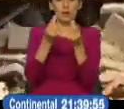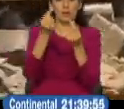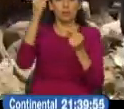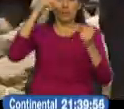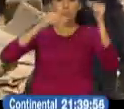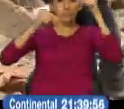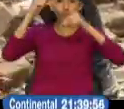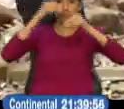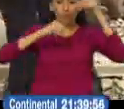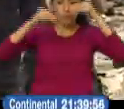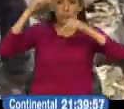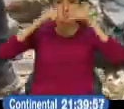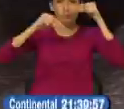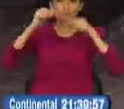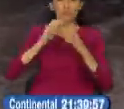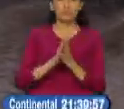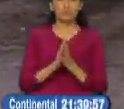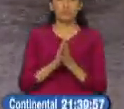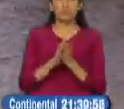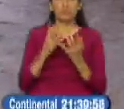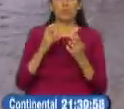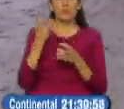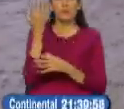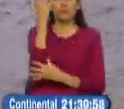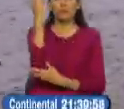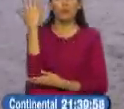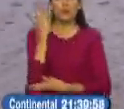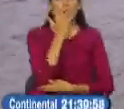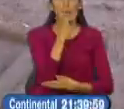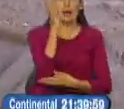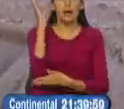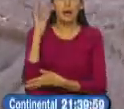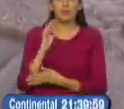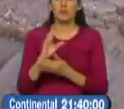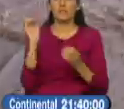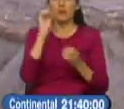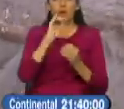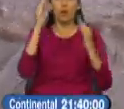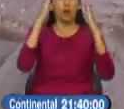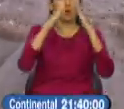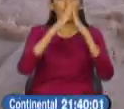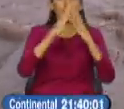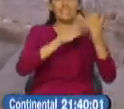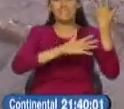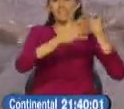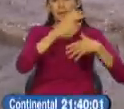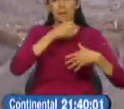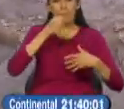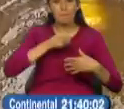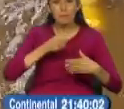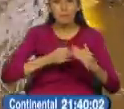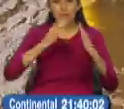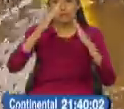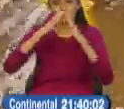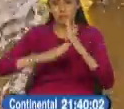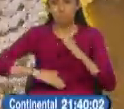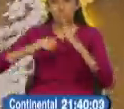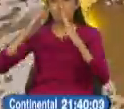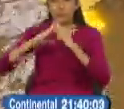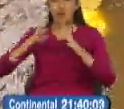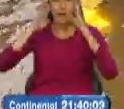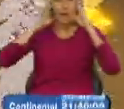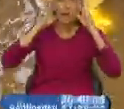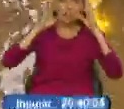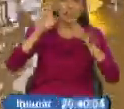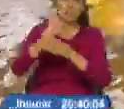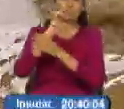y los efectos en árboles muros viviendas o infraestructuras antiguas que no cumplen con las condiciones técnicas son atendidas